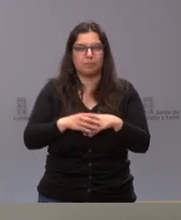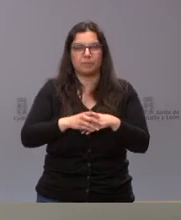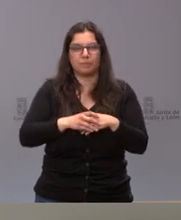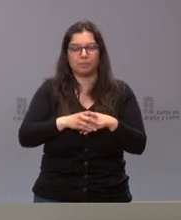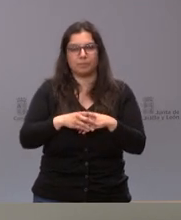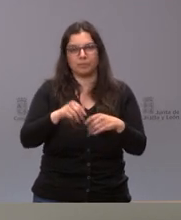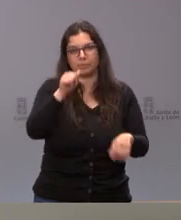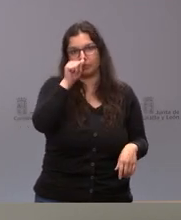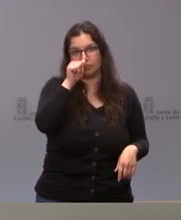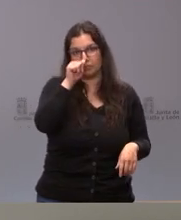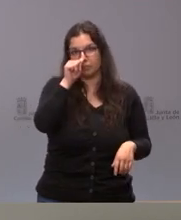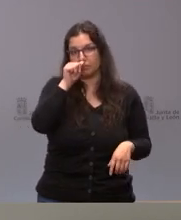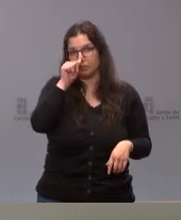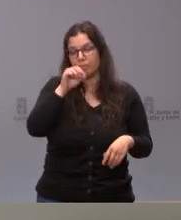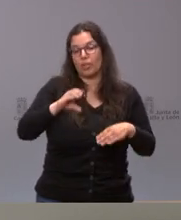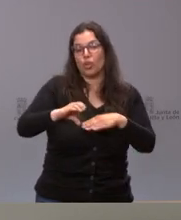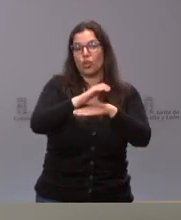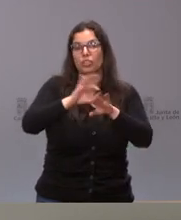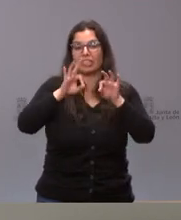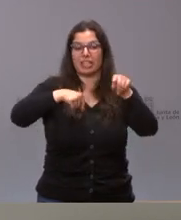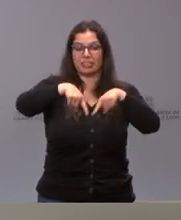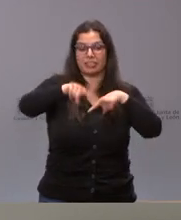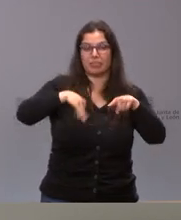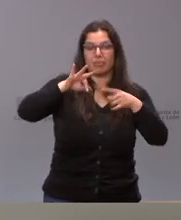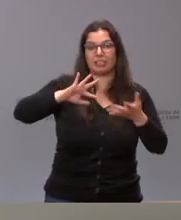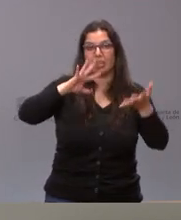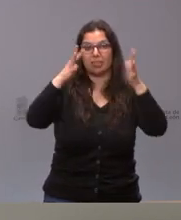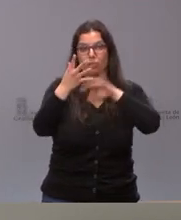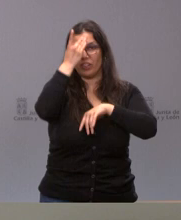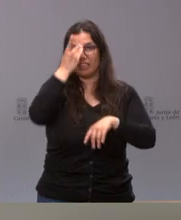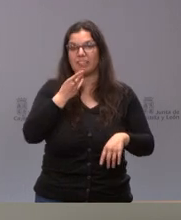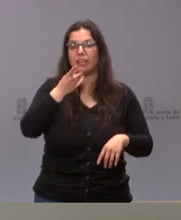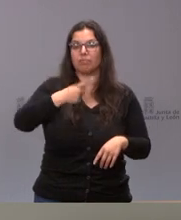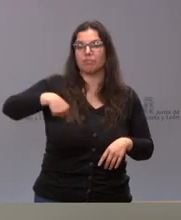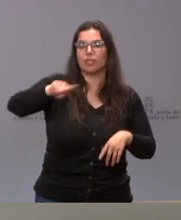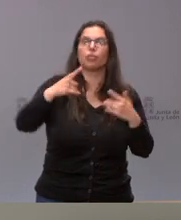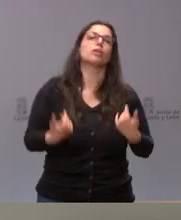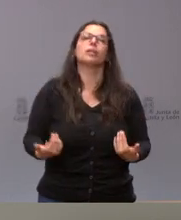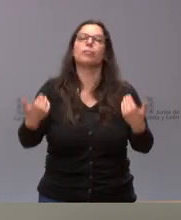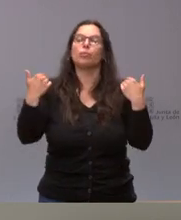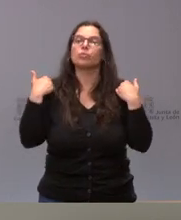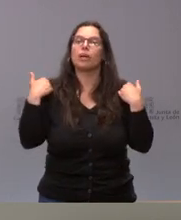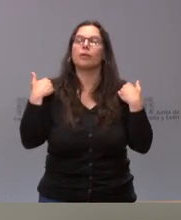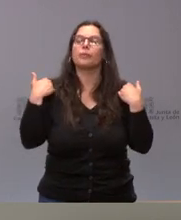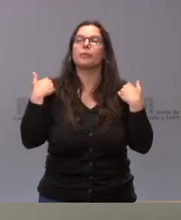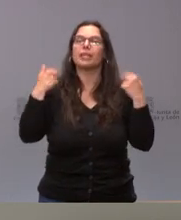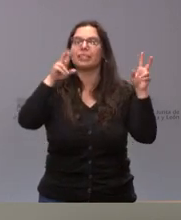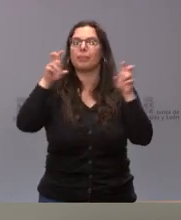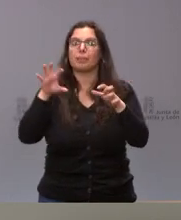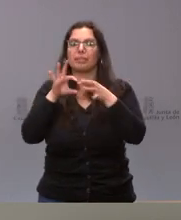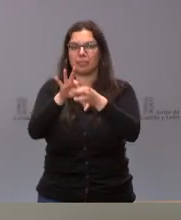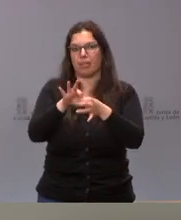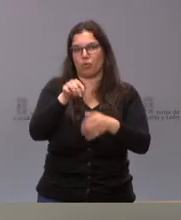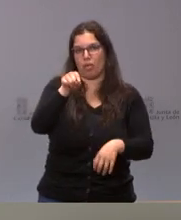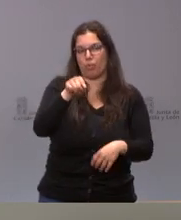Será la Consejería de Movilidad y Transición Digital la encargada de todos los aspectos en relación con este asunto.